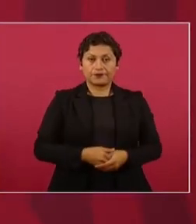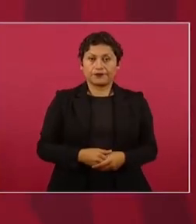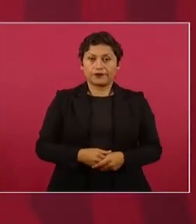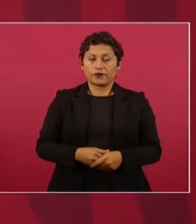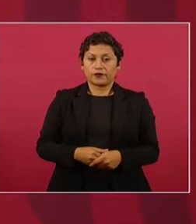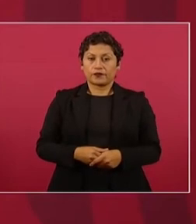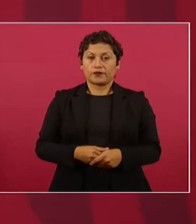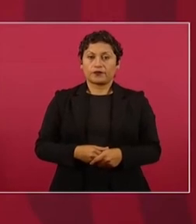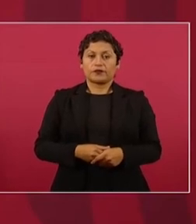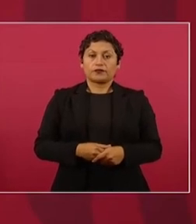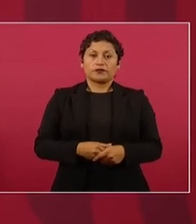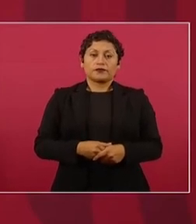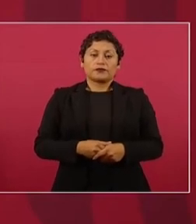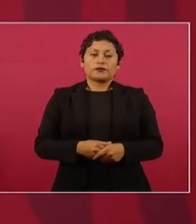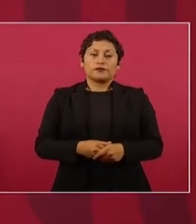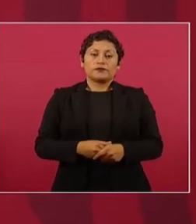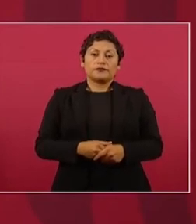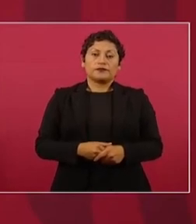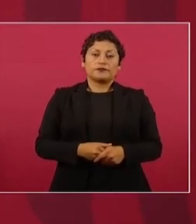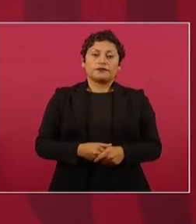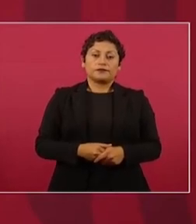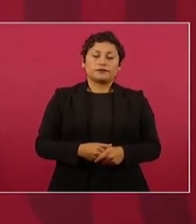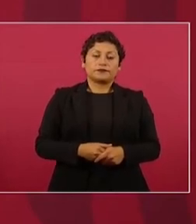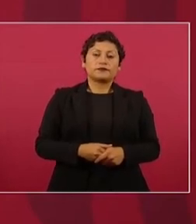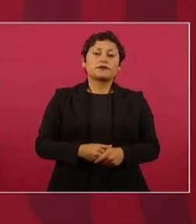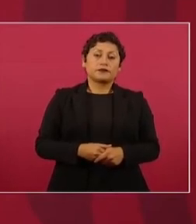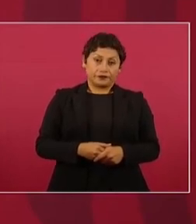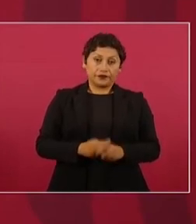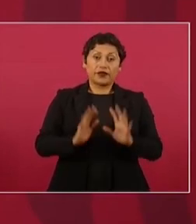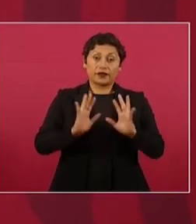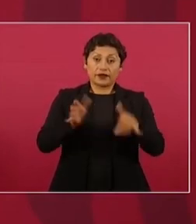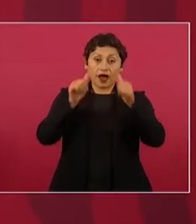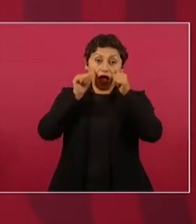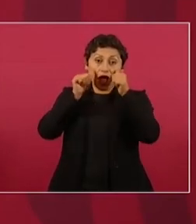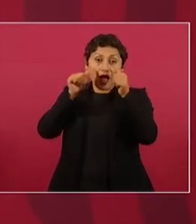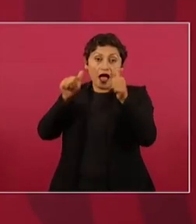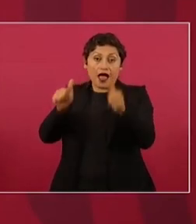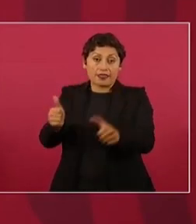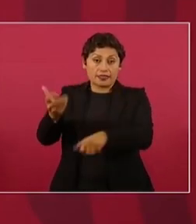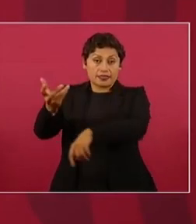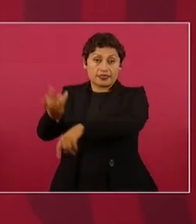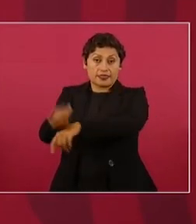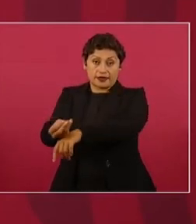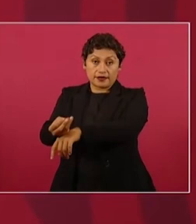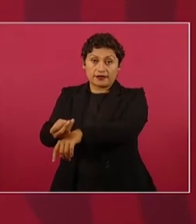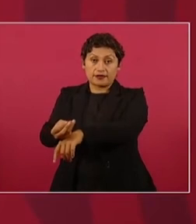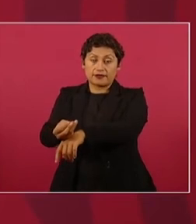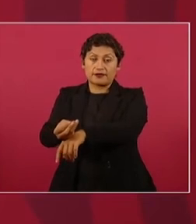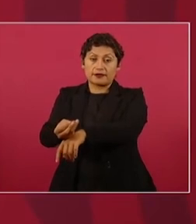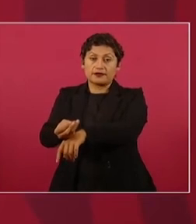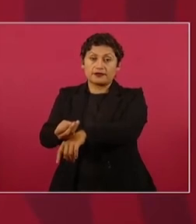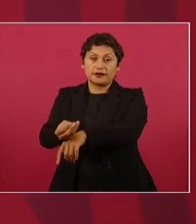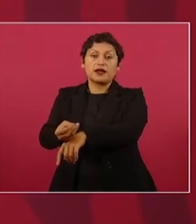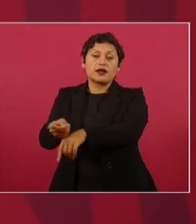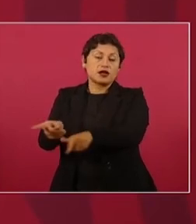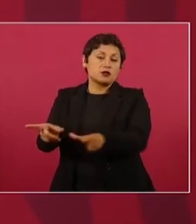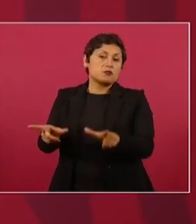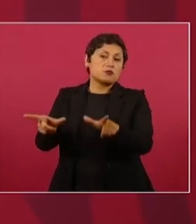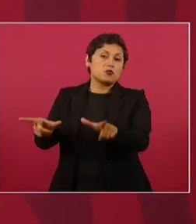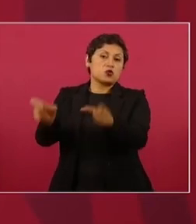se tiene una acción ahí de seguridad